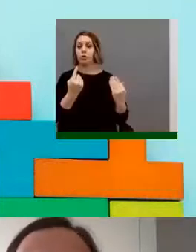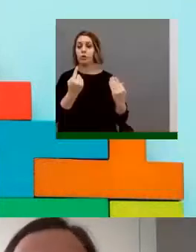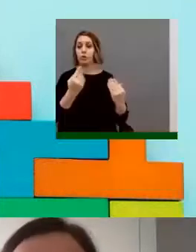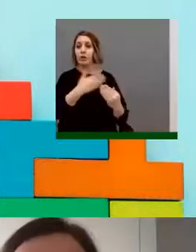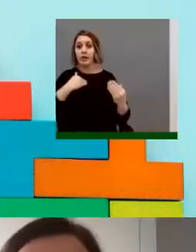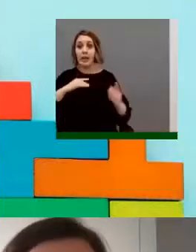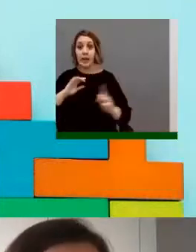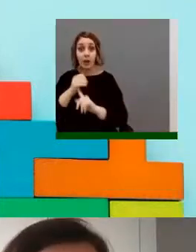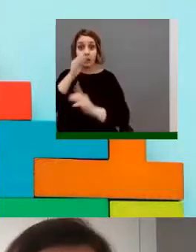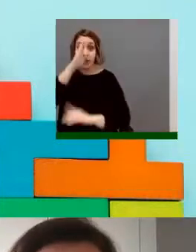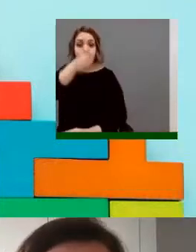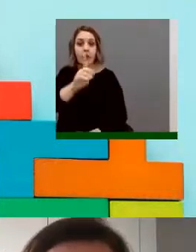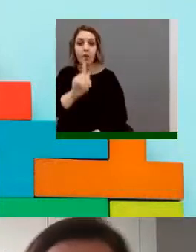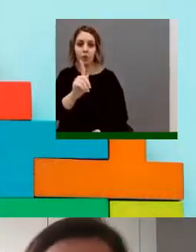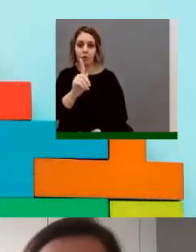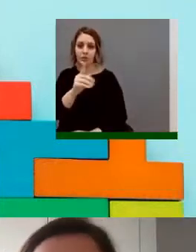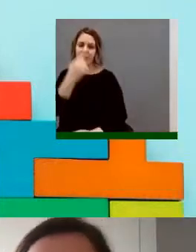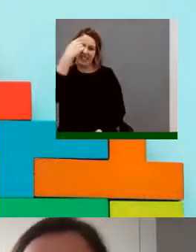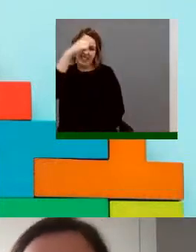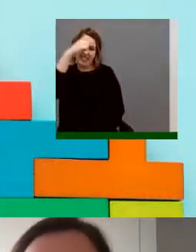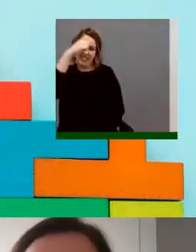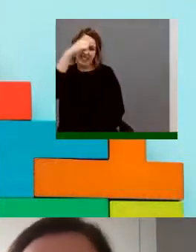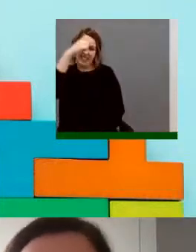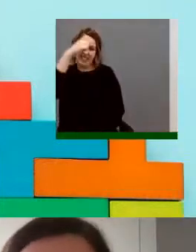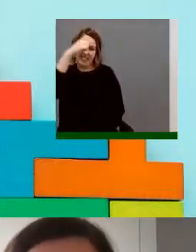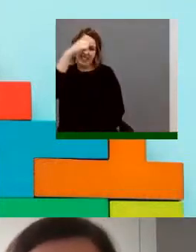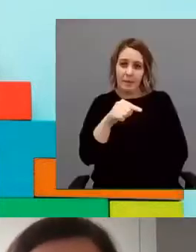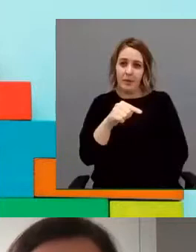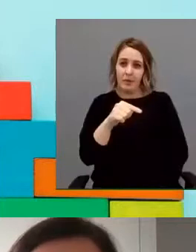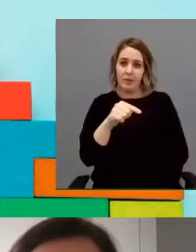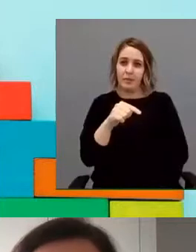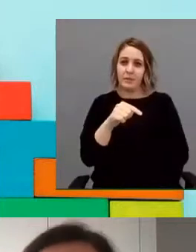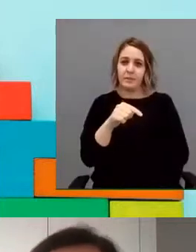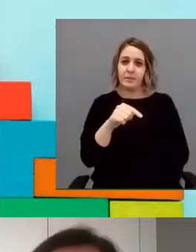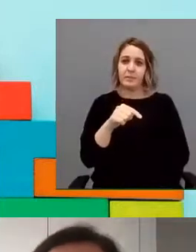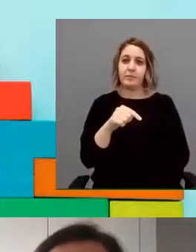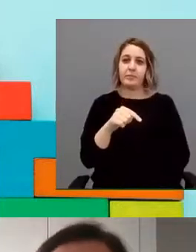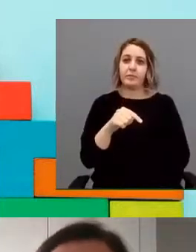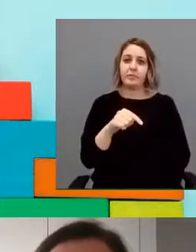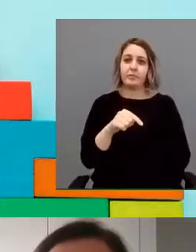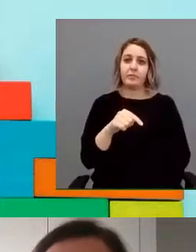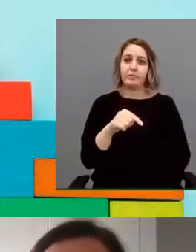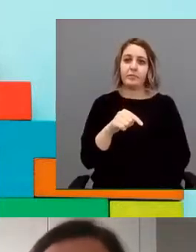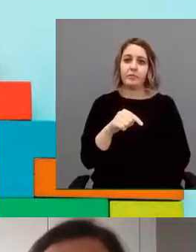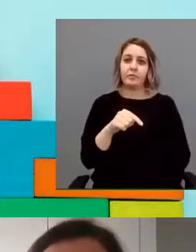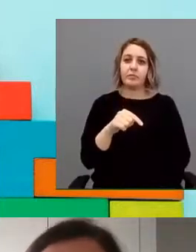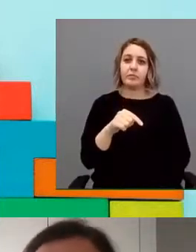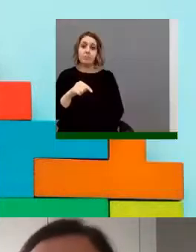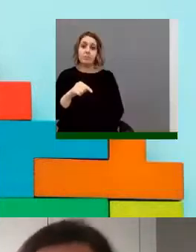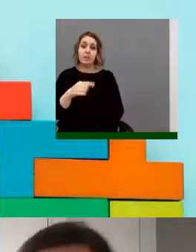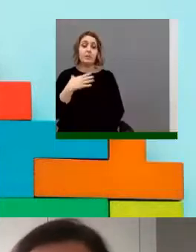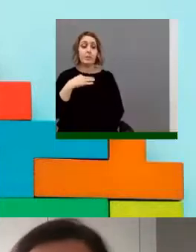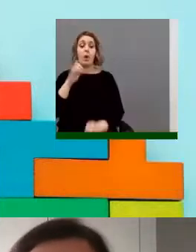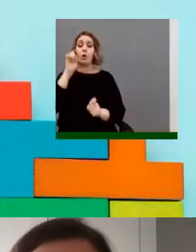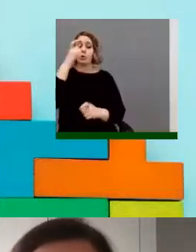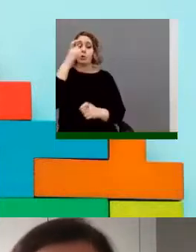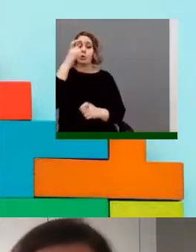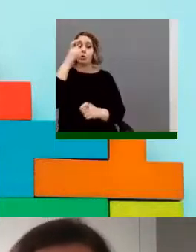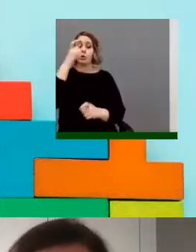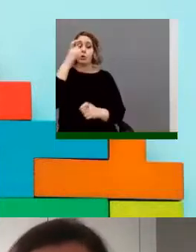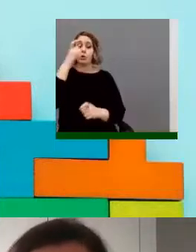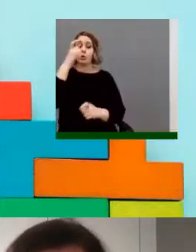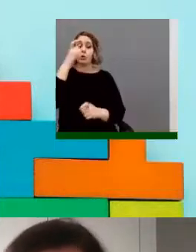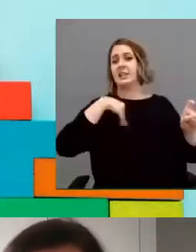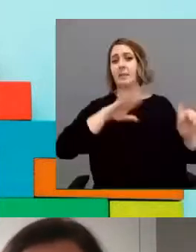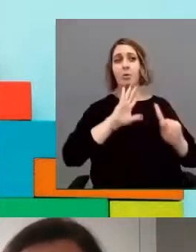Y ya lo está viendo. Y como él lo hacemos con otros de nuestros alumnos. Siempre